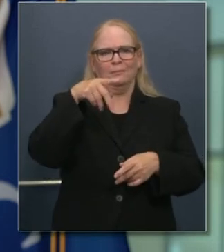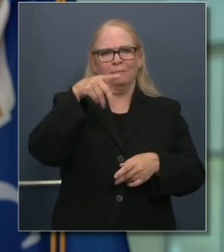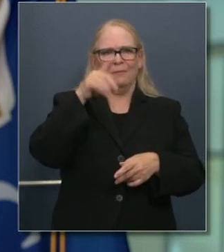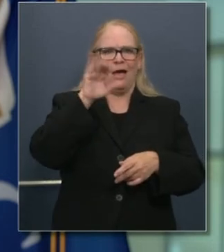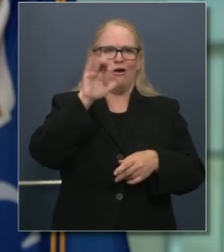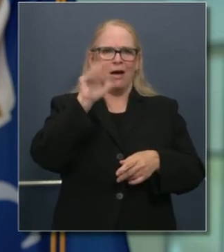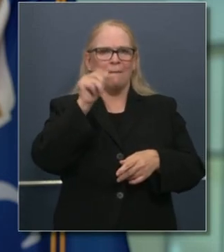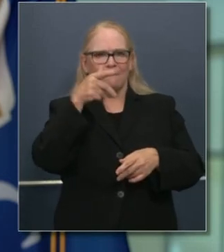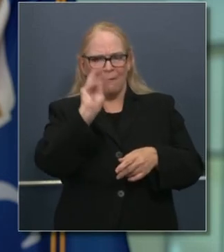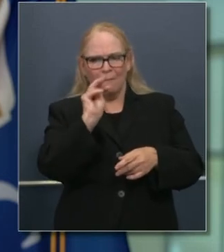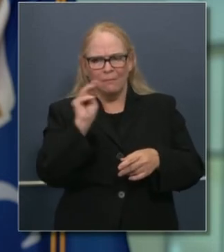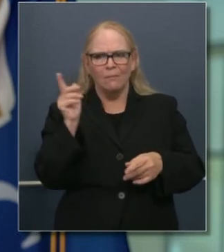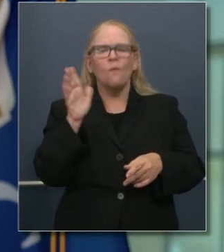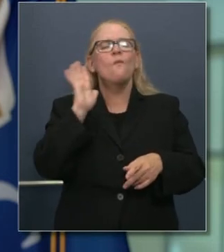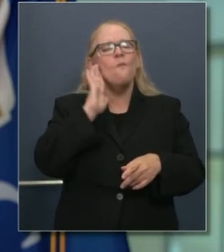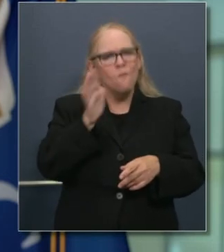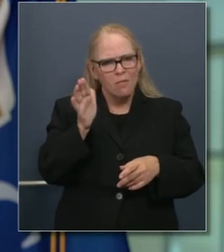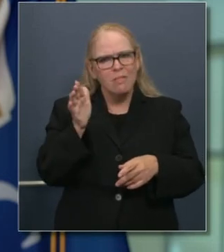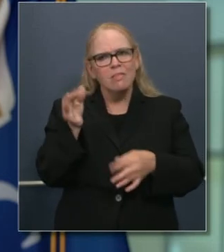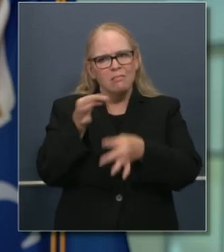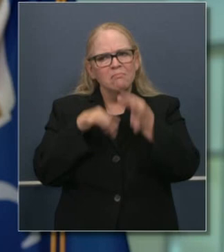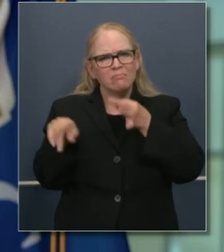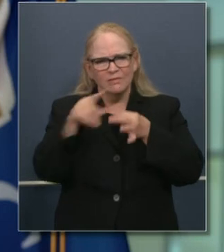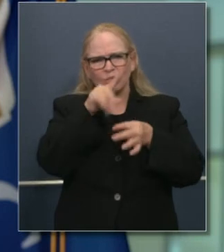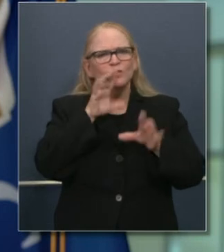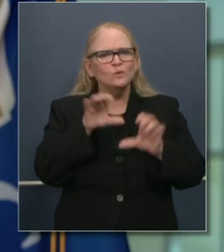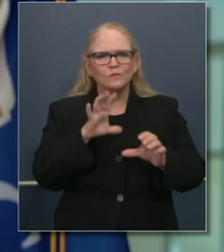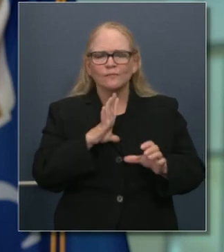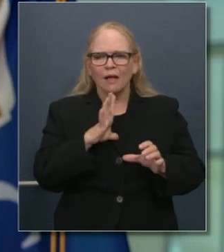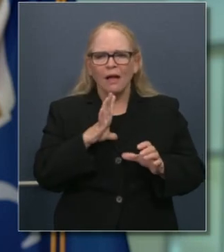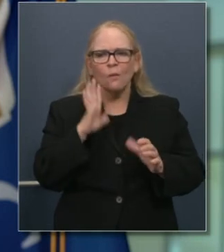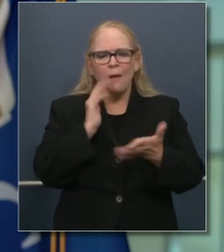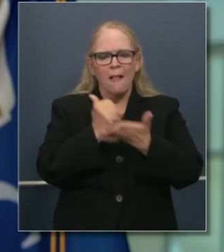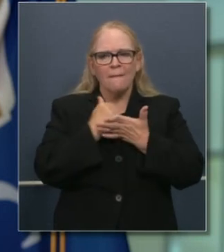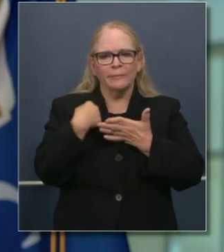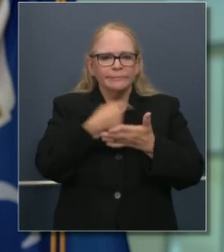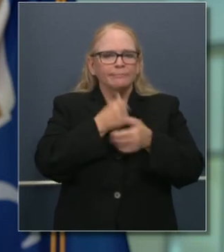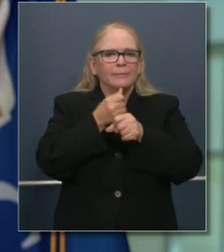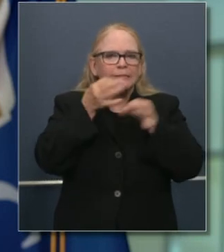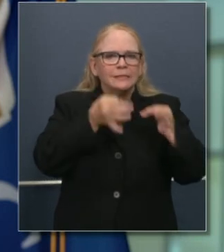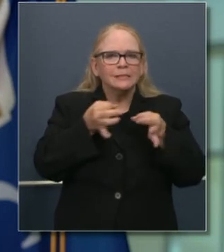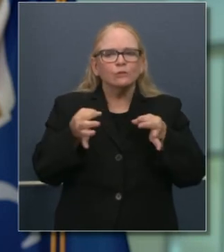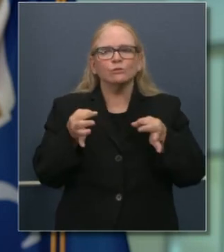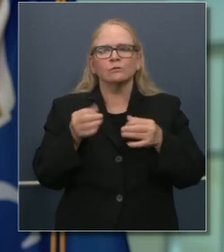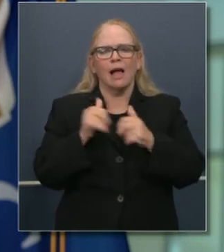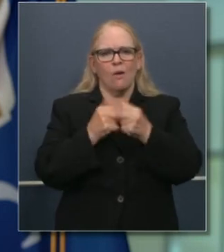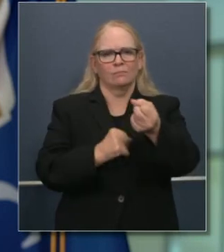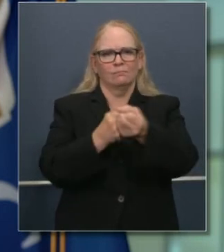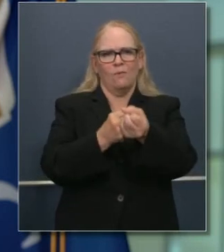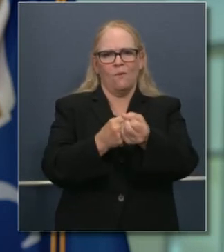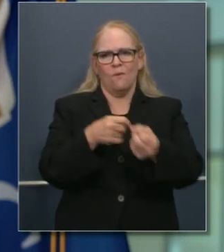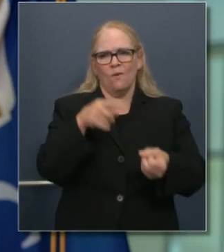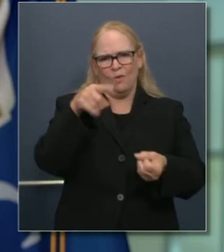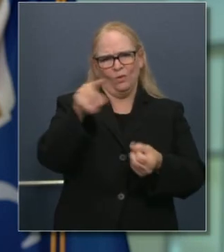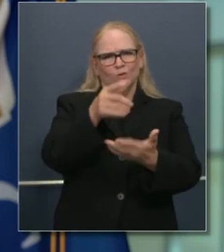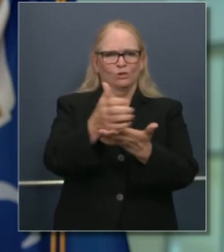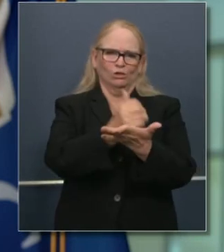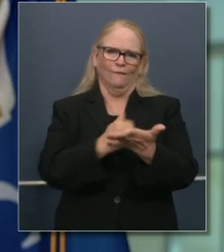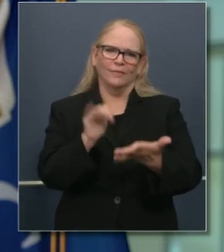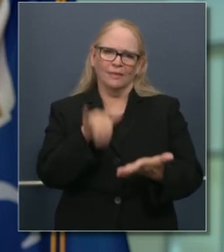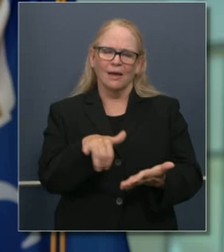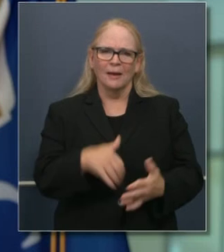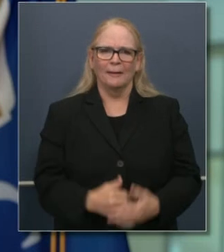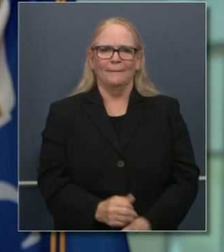salubridad, de Interina. Muy útil para las decisiones que estamos tomando actualmente con el tipo de enfoque que ustedes merecen